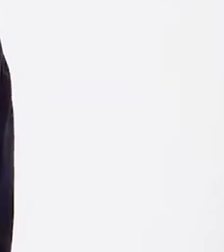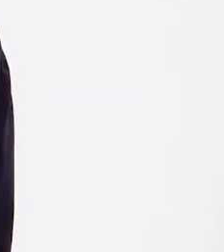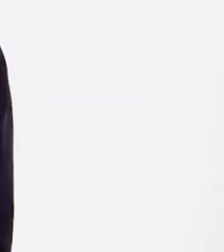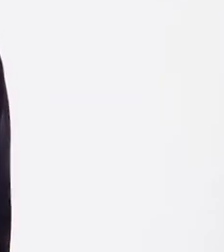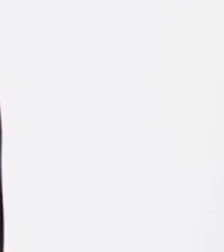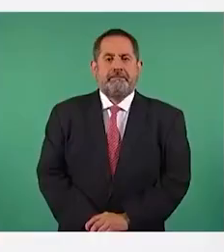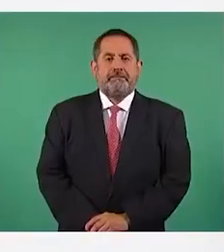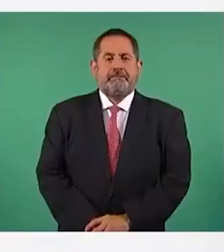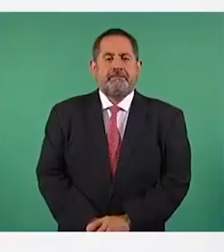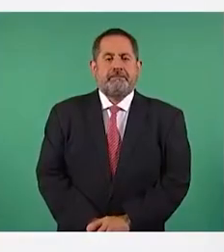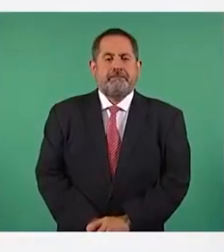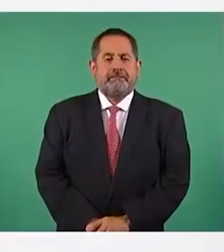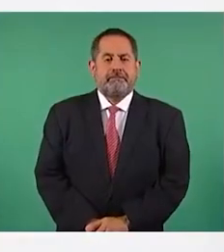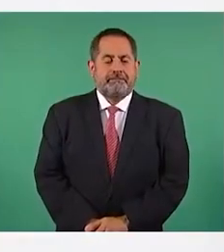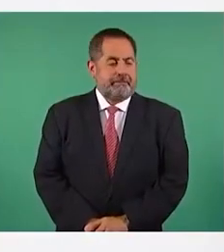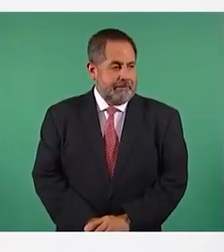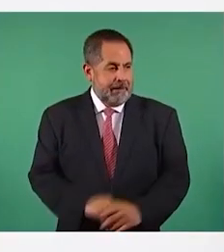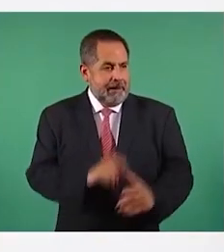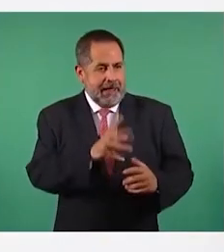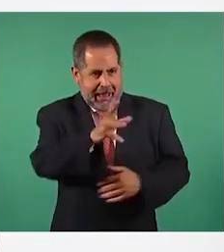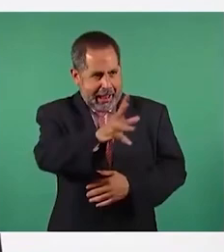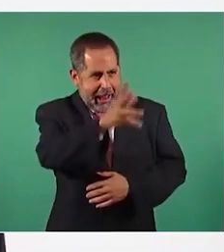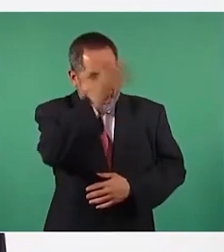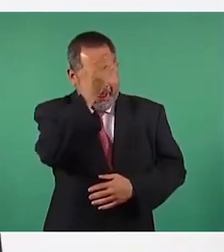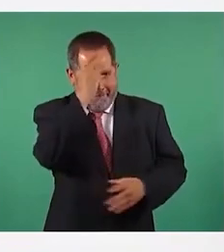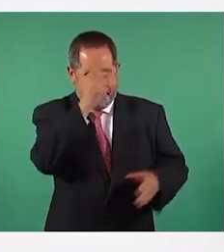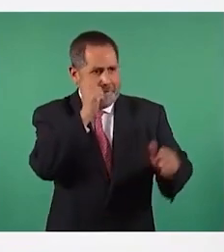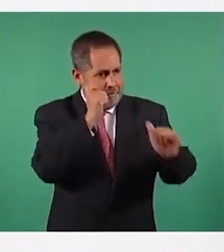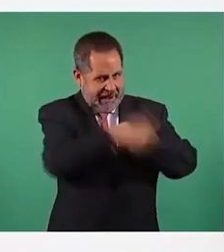neoliberales tengan para que aprendan.